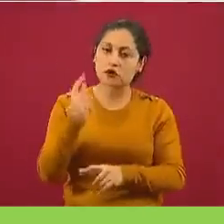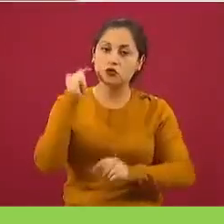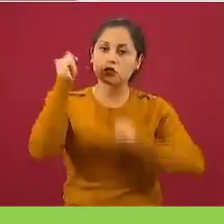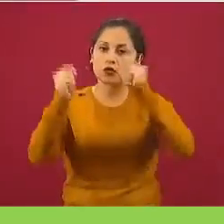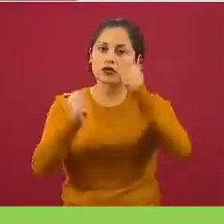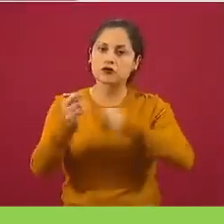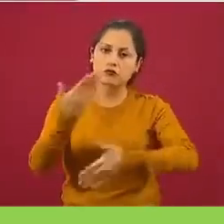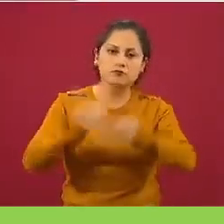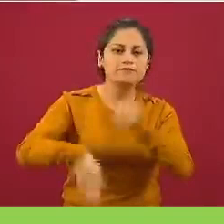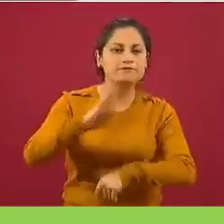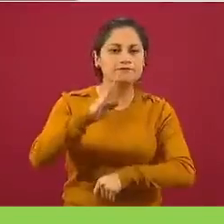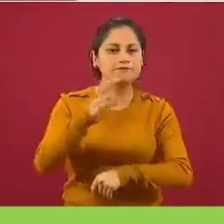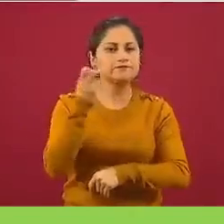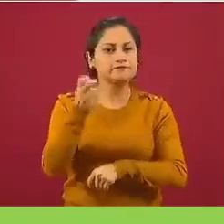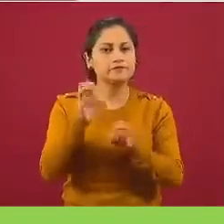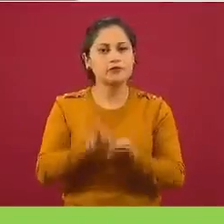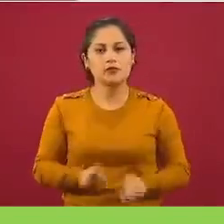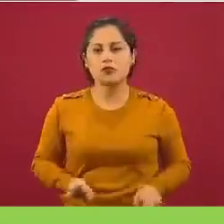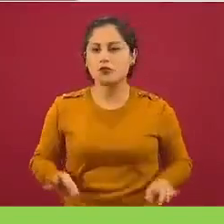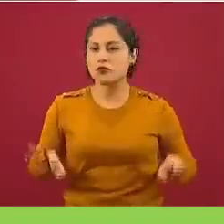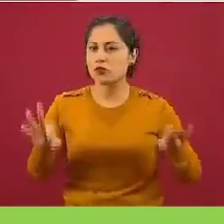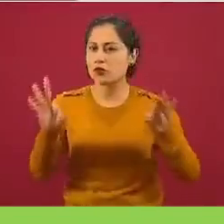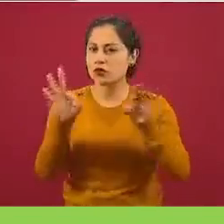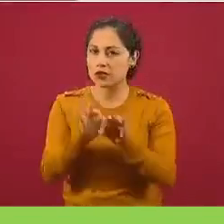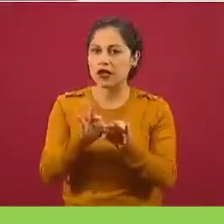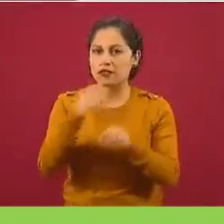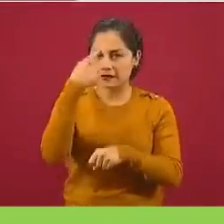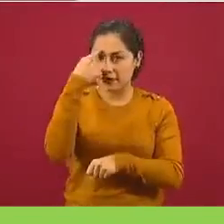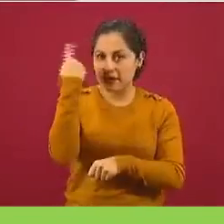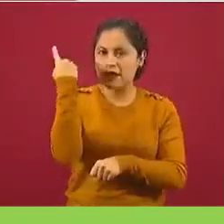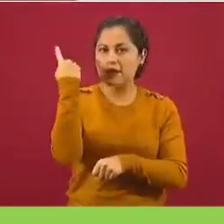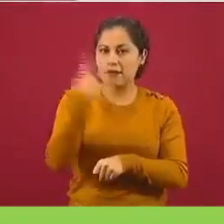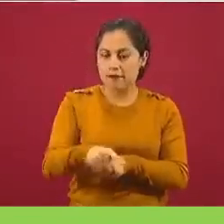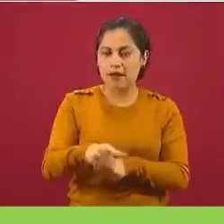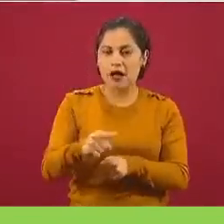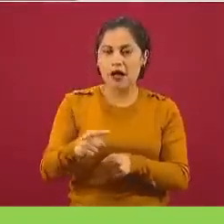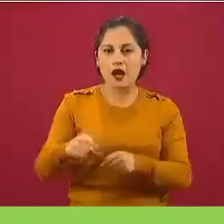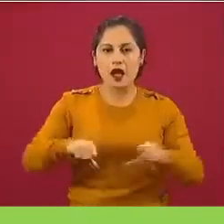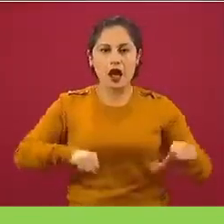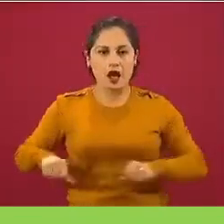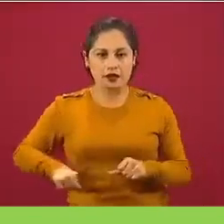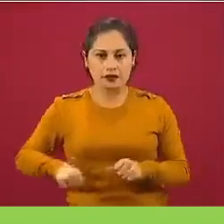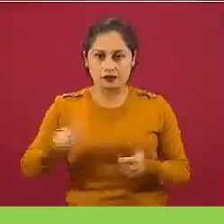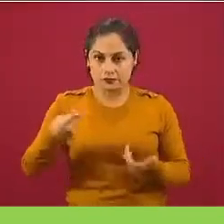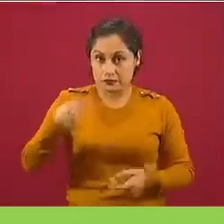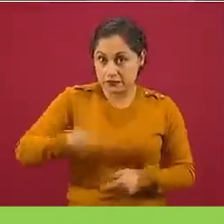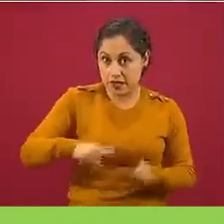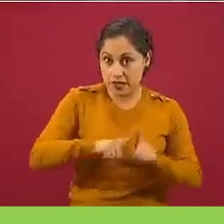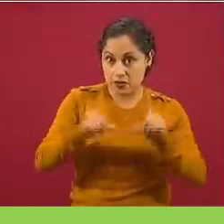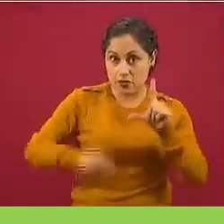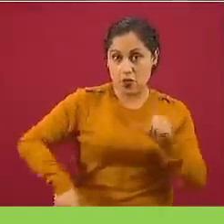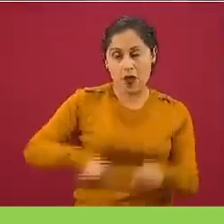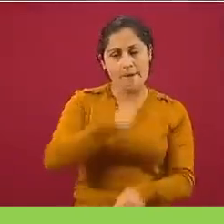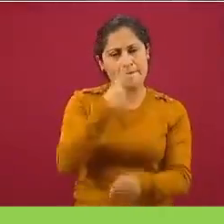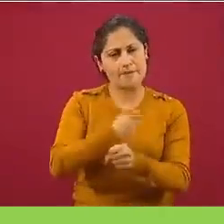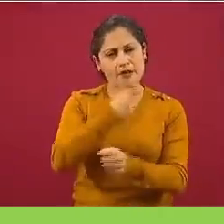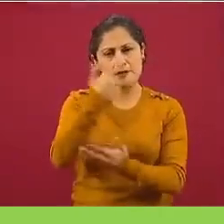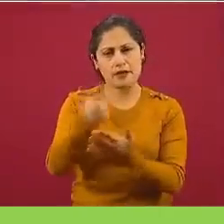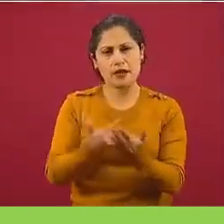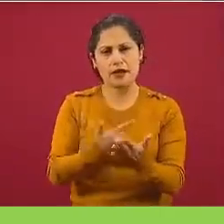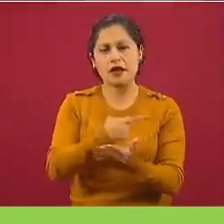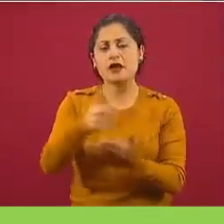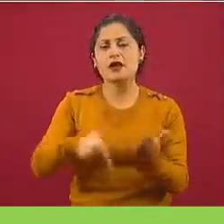siendo parte fundamental de la actividad. Se ocupa el primer lugar en la balanza comercial, favorable, más de